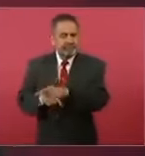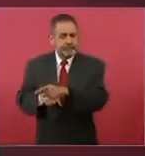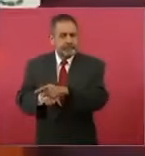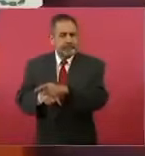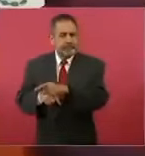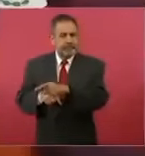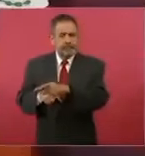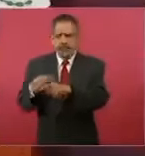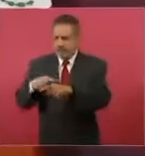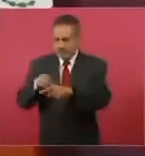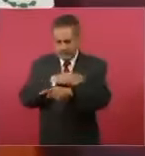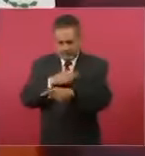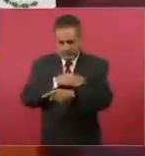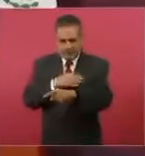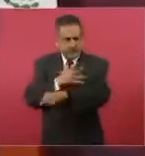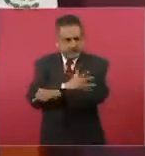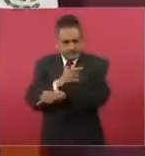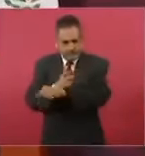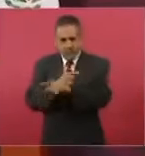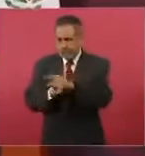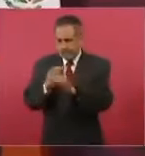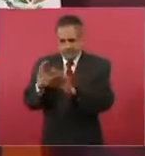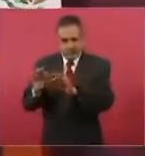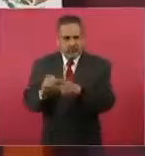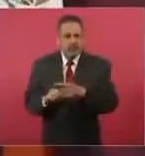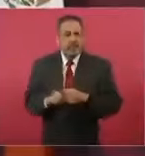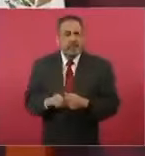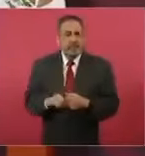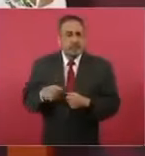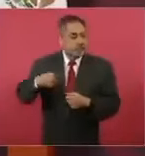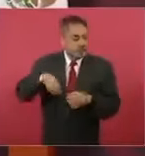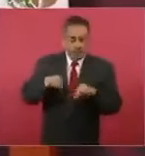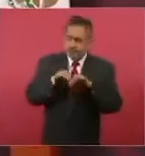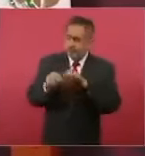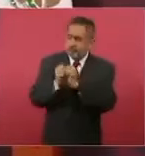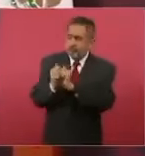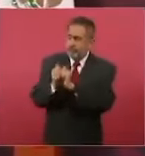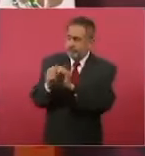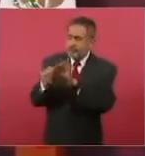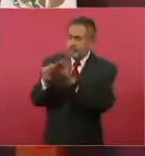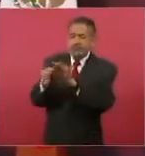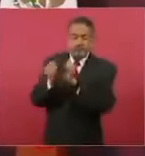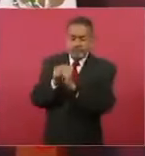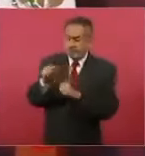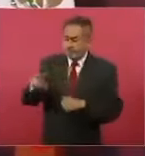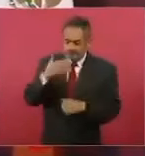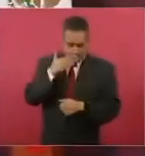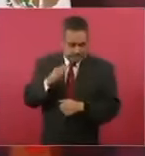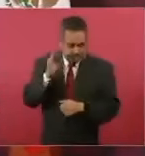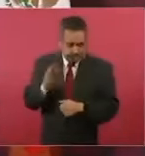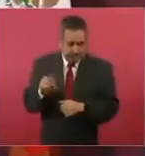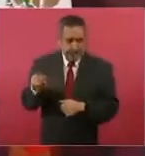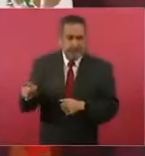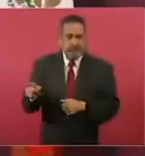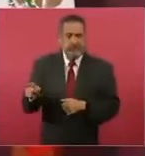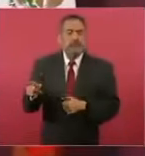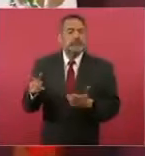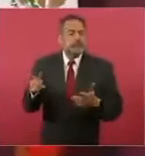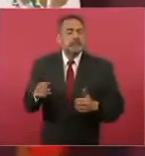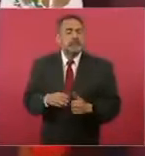buena, honesta, hemos trabajado muy bien con él y